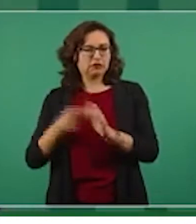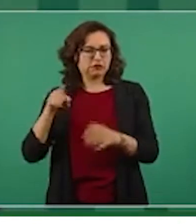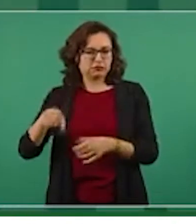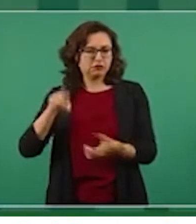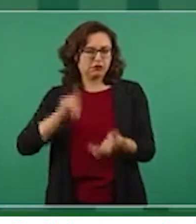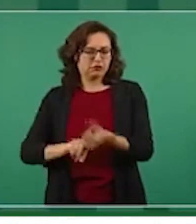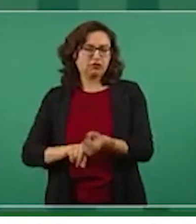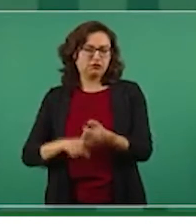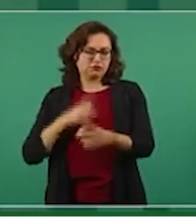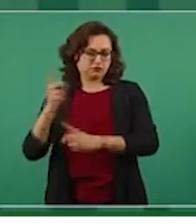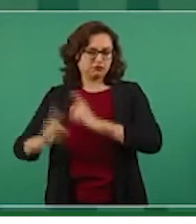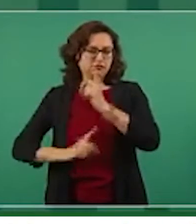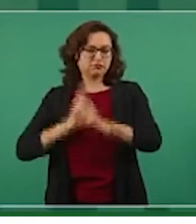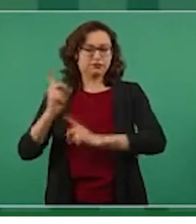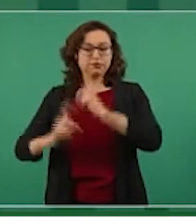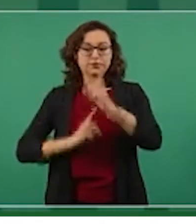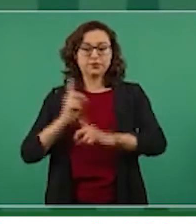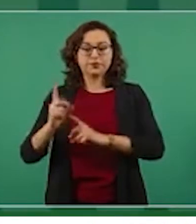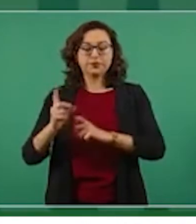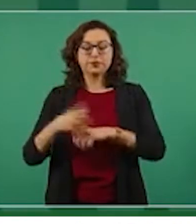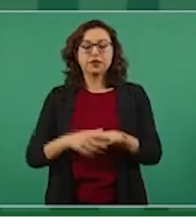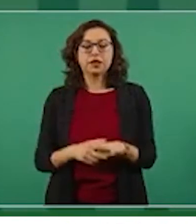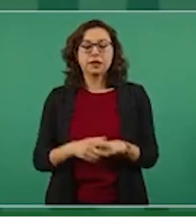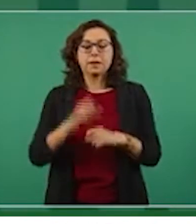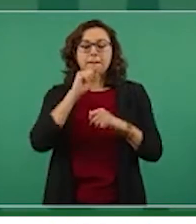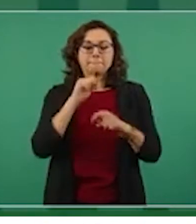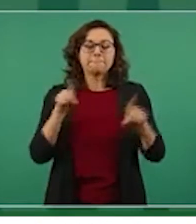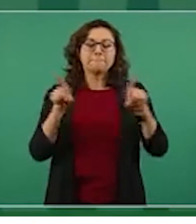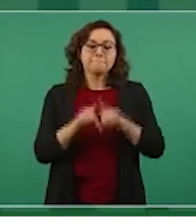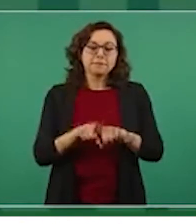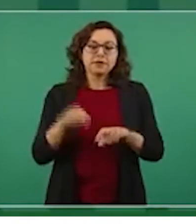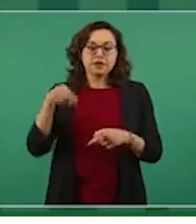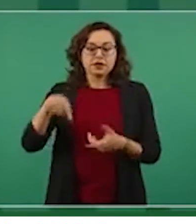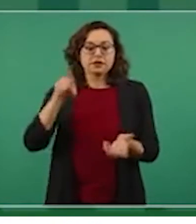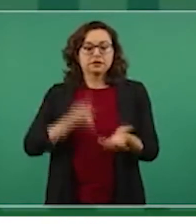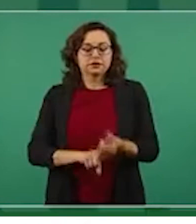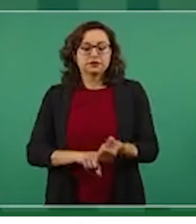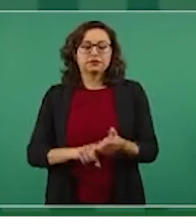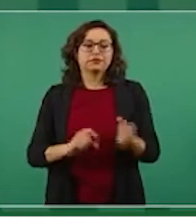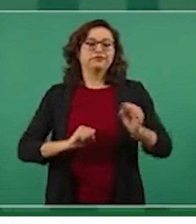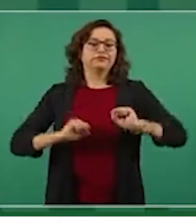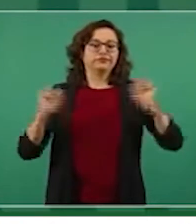para atletismo, box y béisbol,